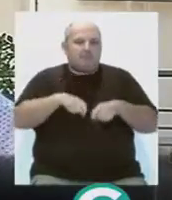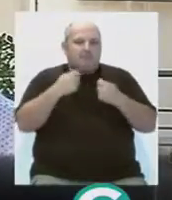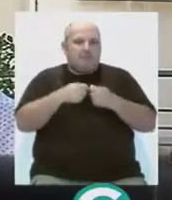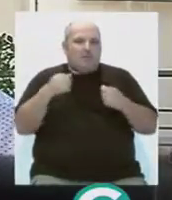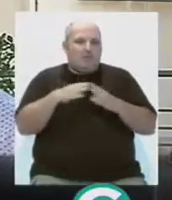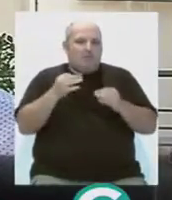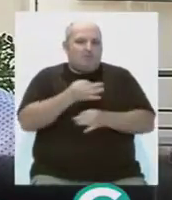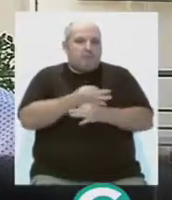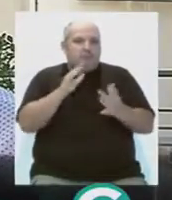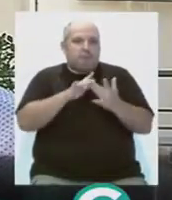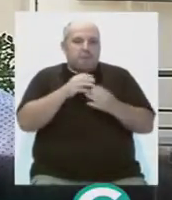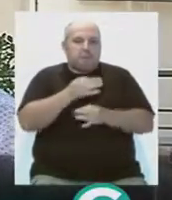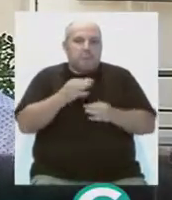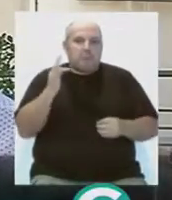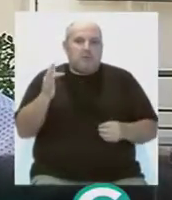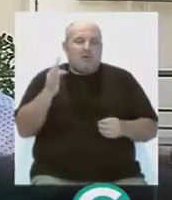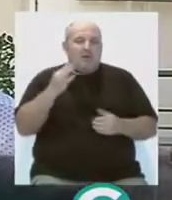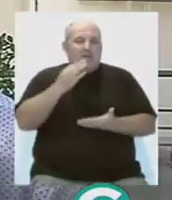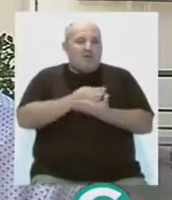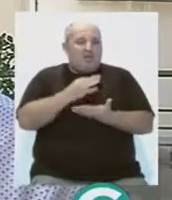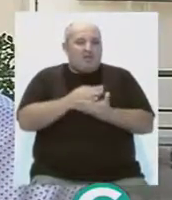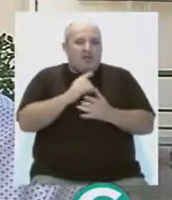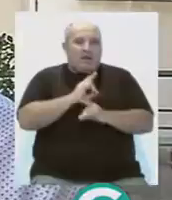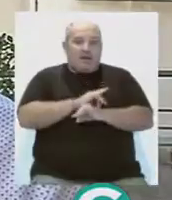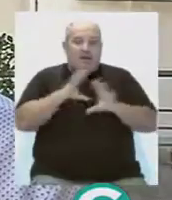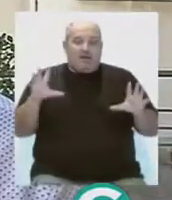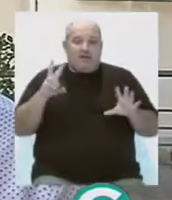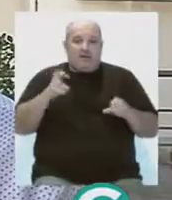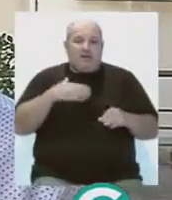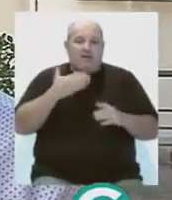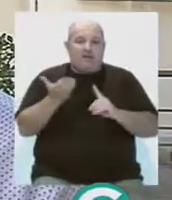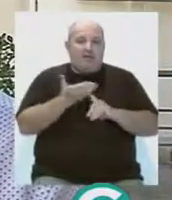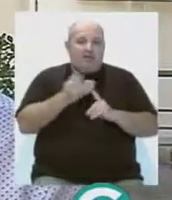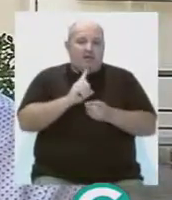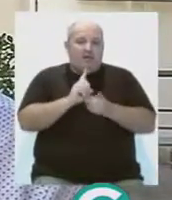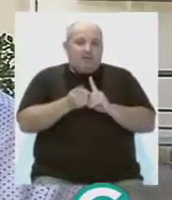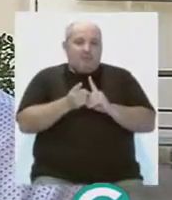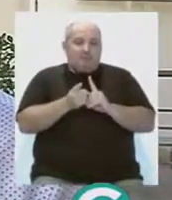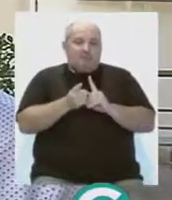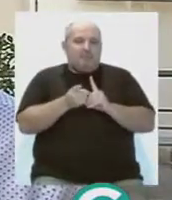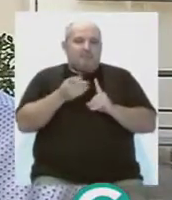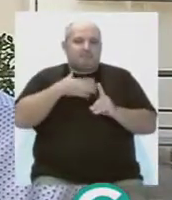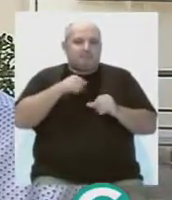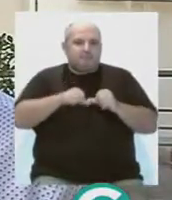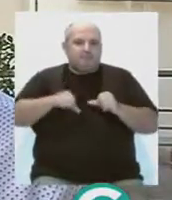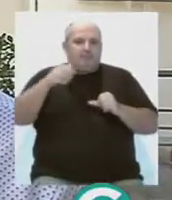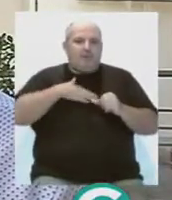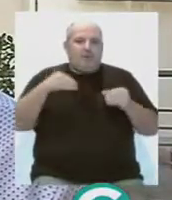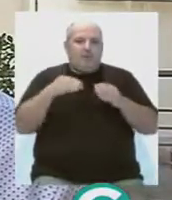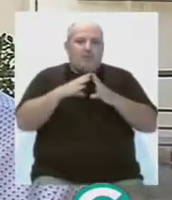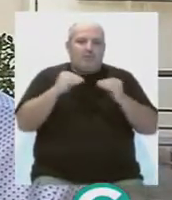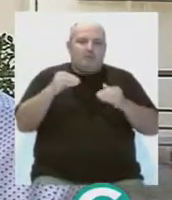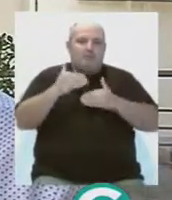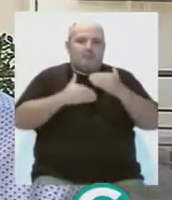sido exquisita. Así que, en asuntos de ciudad, claves como son en este caso los que afectan al cambio de movilidad y donde, este caso, con la Junta de